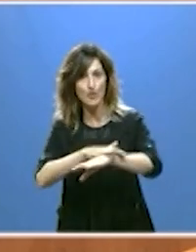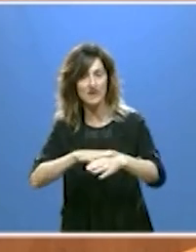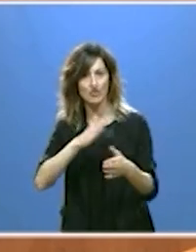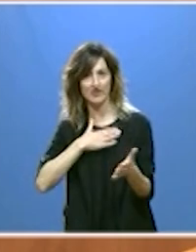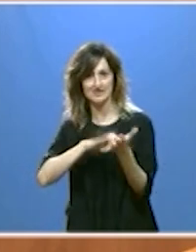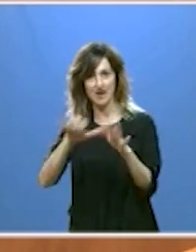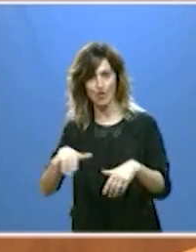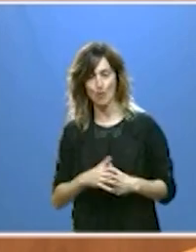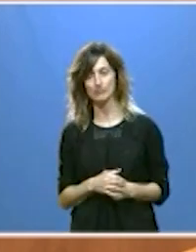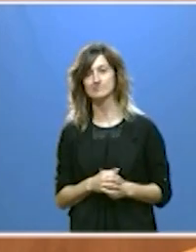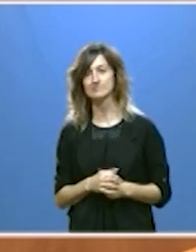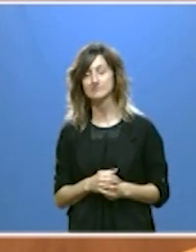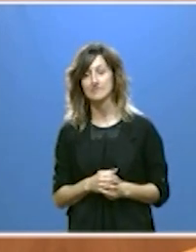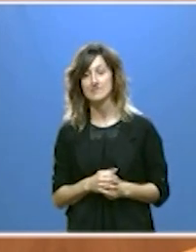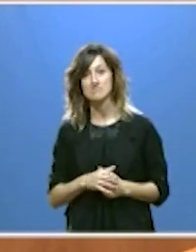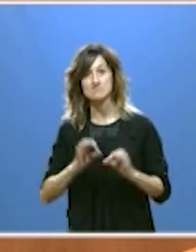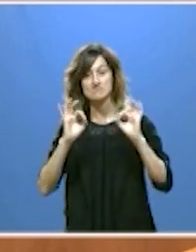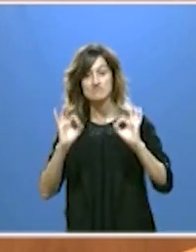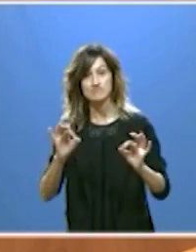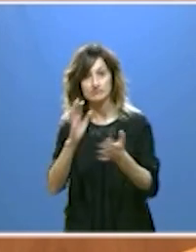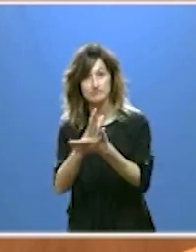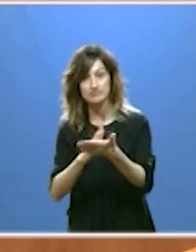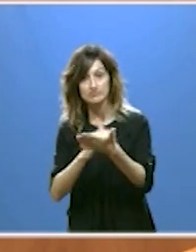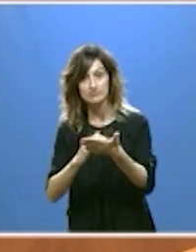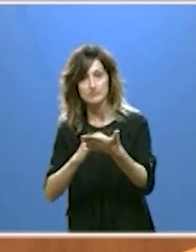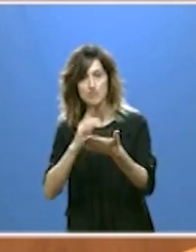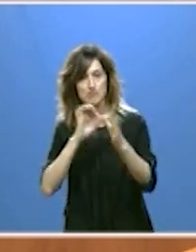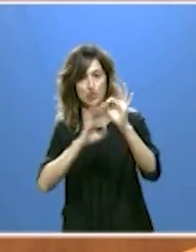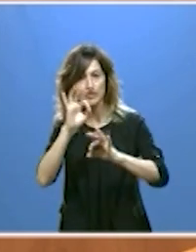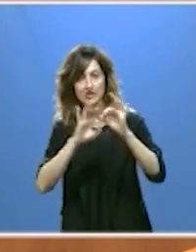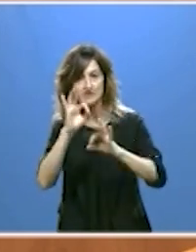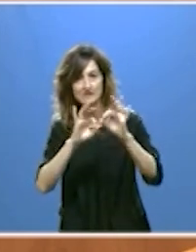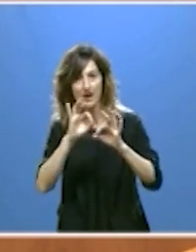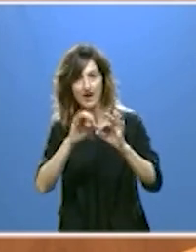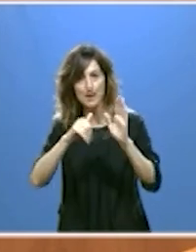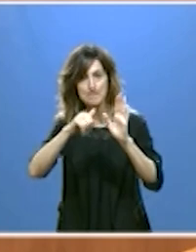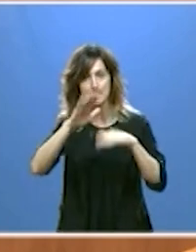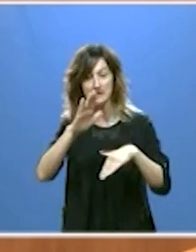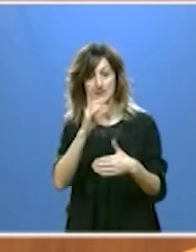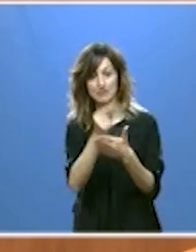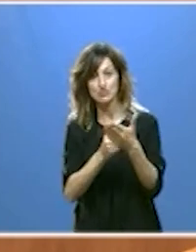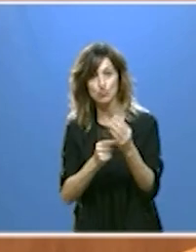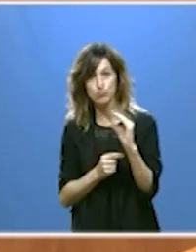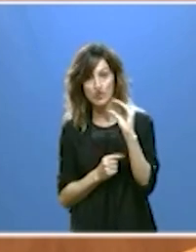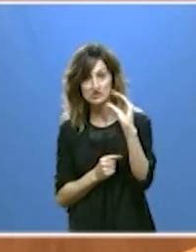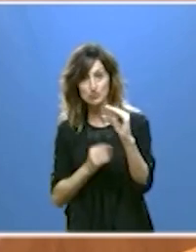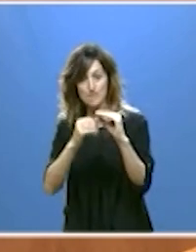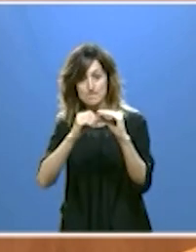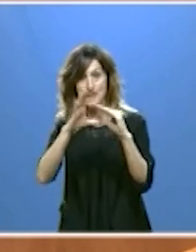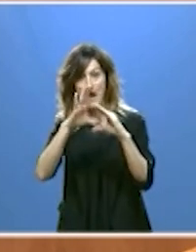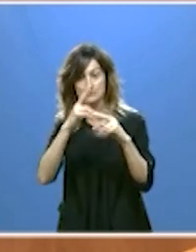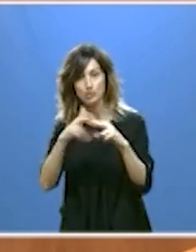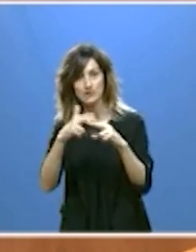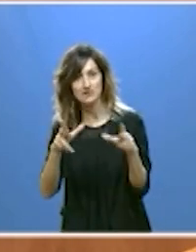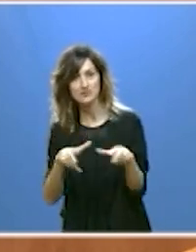Castilla y León. Somos la comunidad autónoma que más porcentaje de su presupuesto dedica a políticas